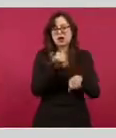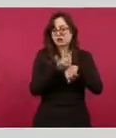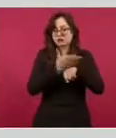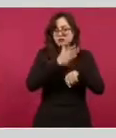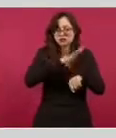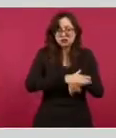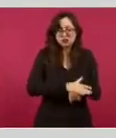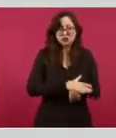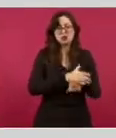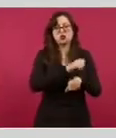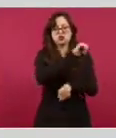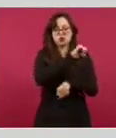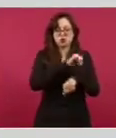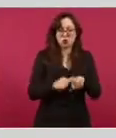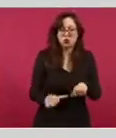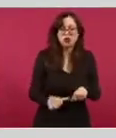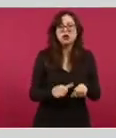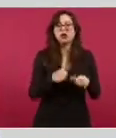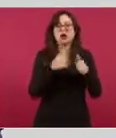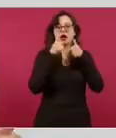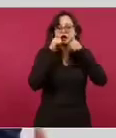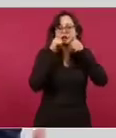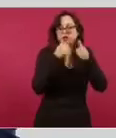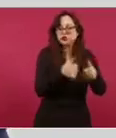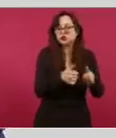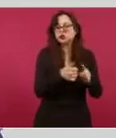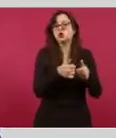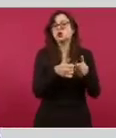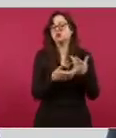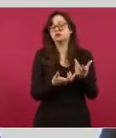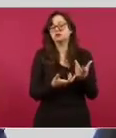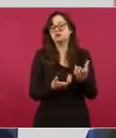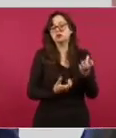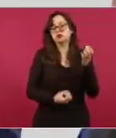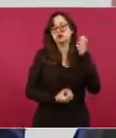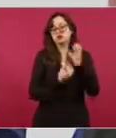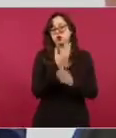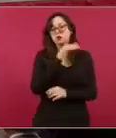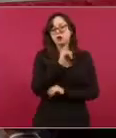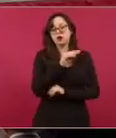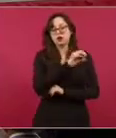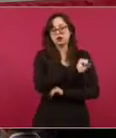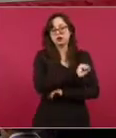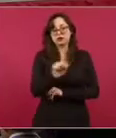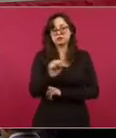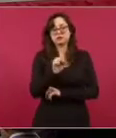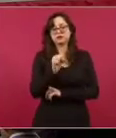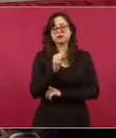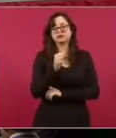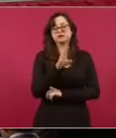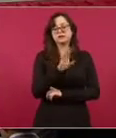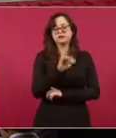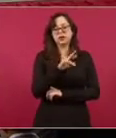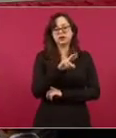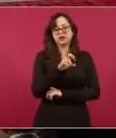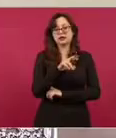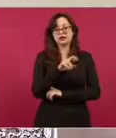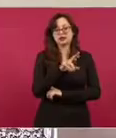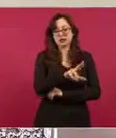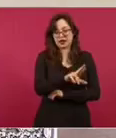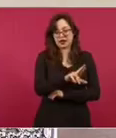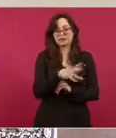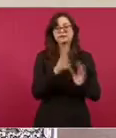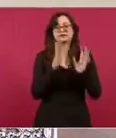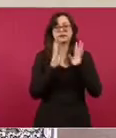dirección de hospitales o de unidades de primer nivel del nuevo IMSS-GenSTAR. Esta convocatoria la va a